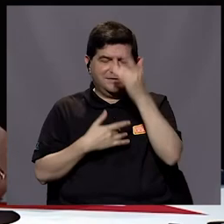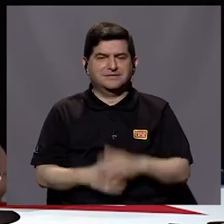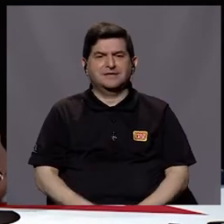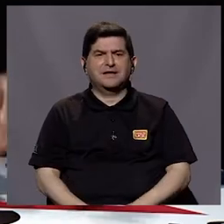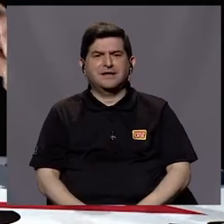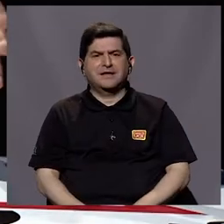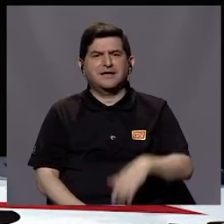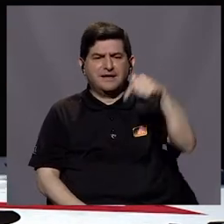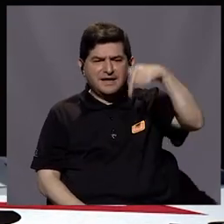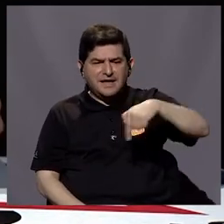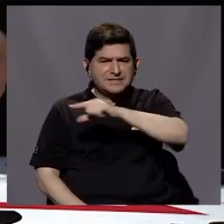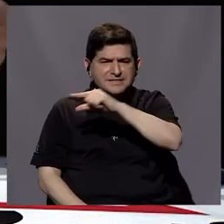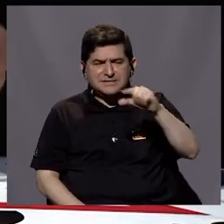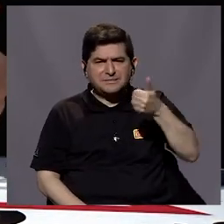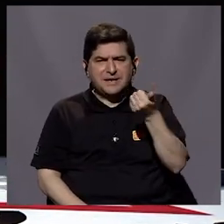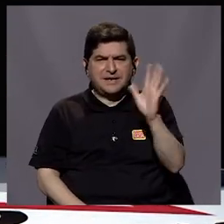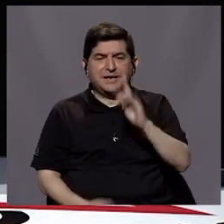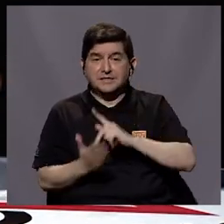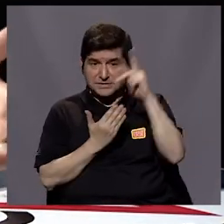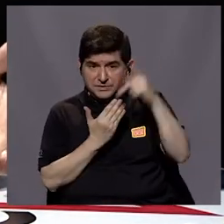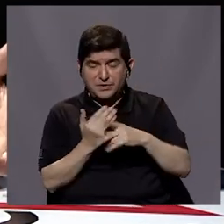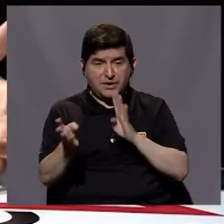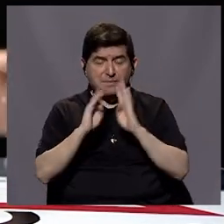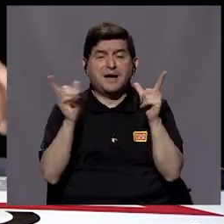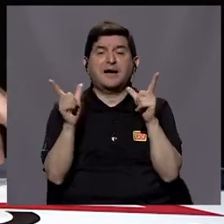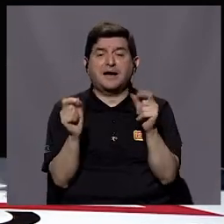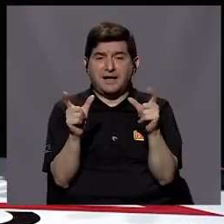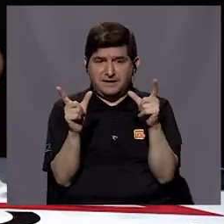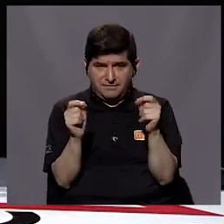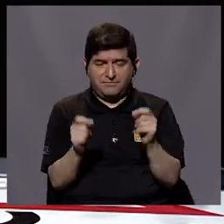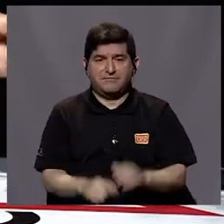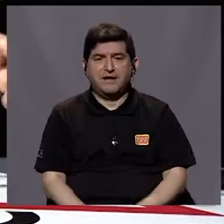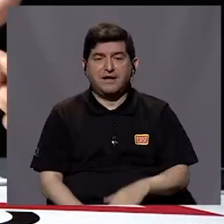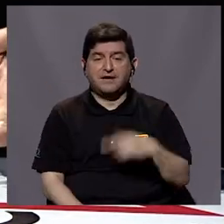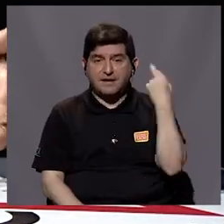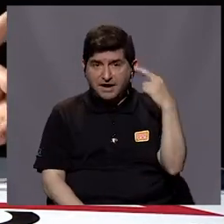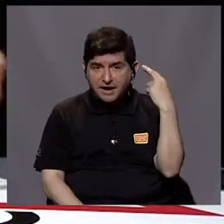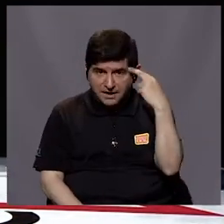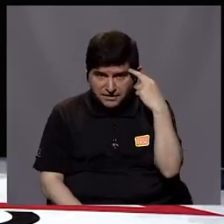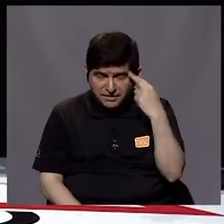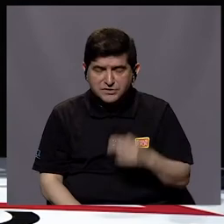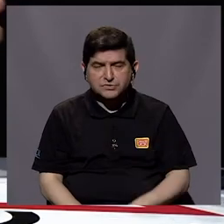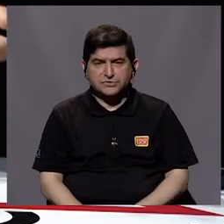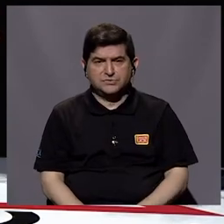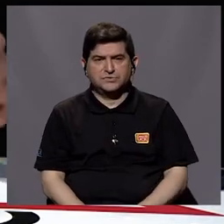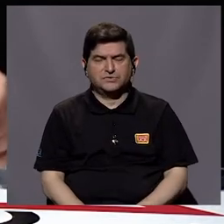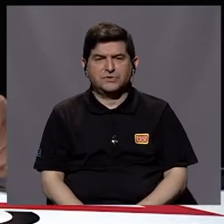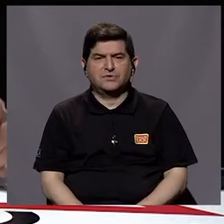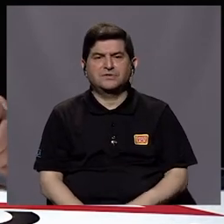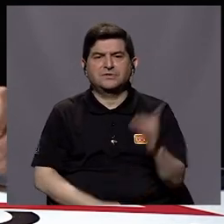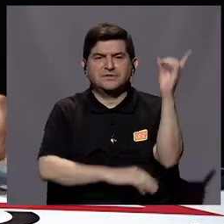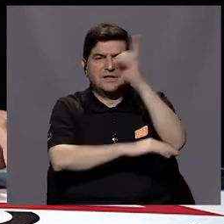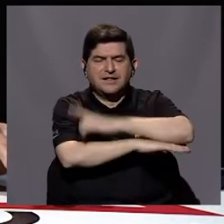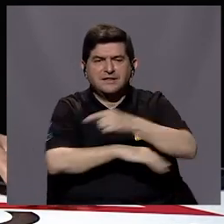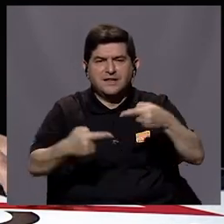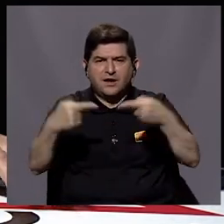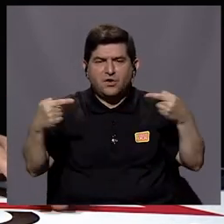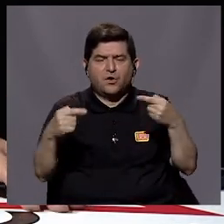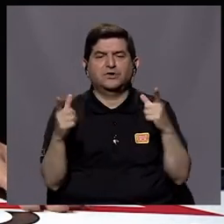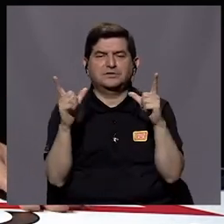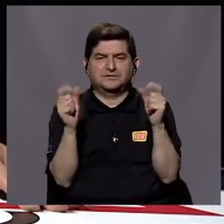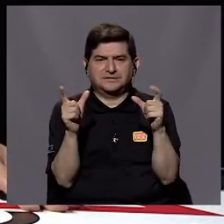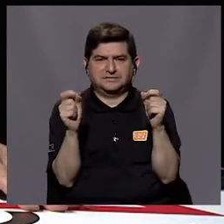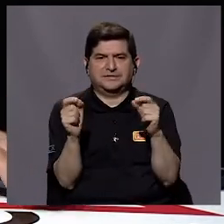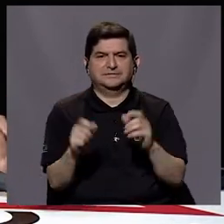en esta semana en el 15 hablábamos de cáncer y es a propósito de la celebración o más bien la conmemoración del día del cáncer.